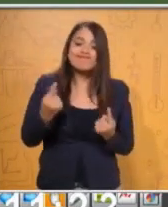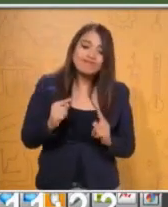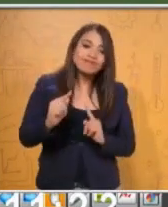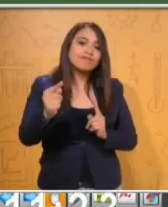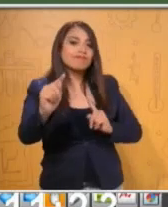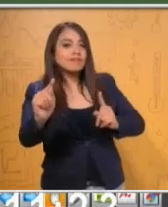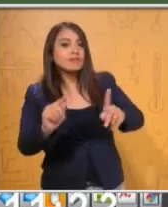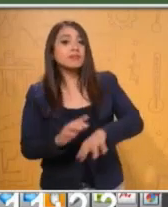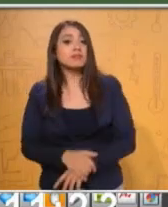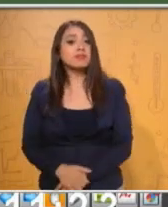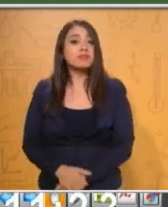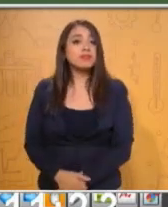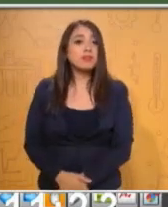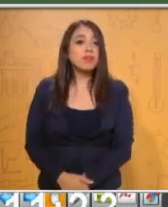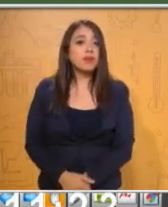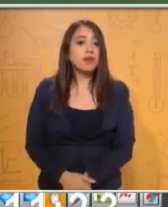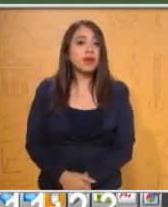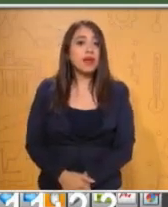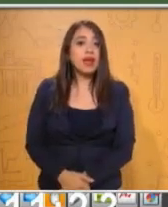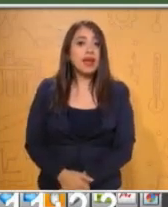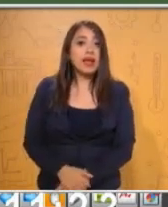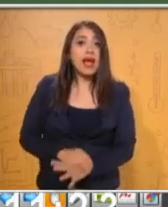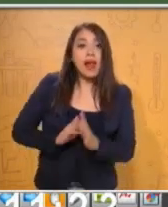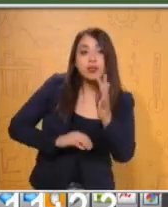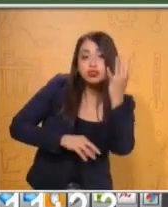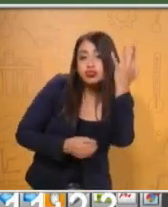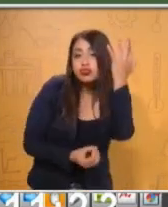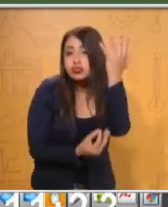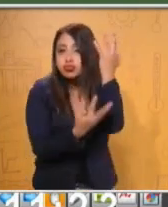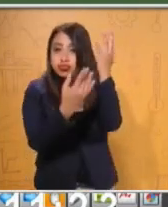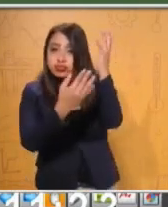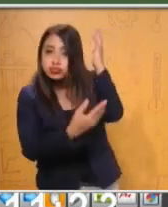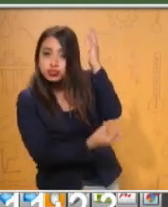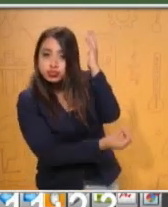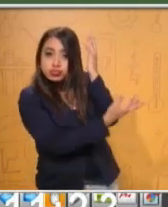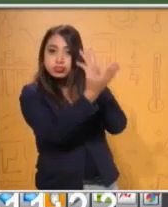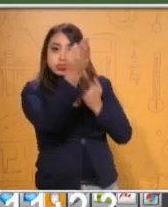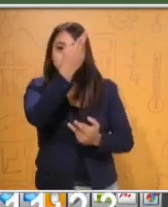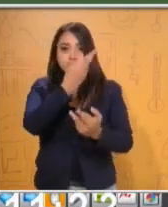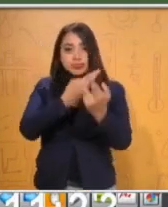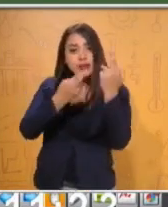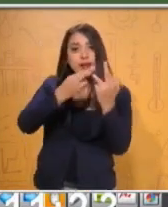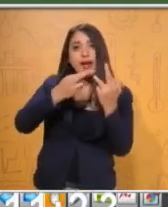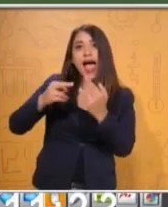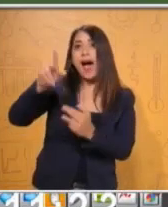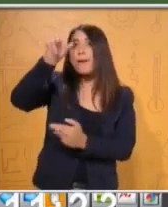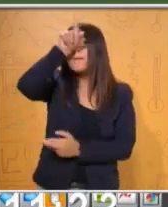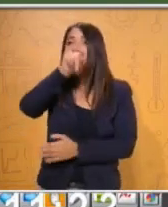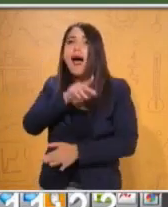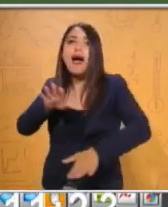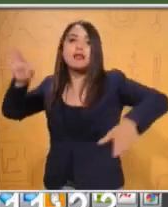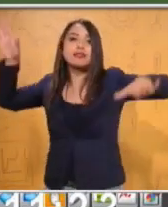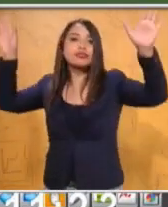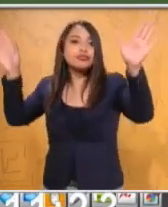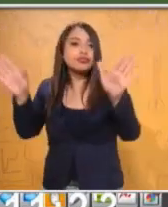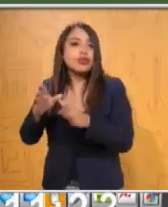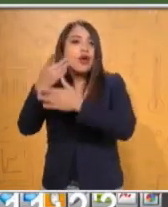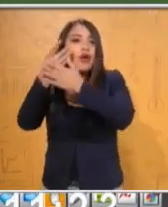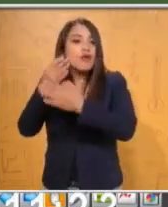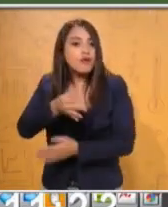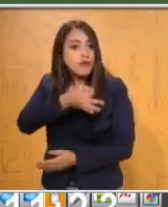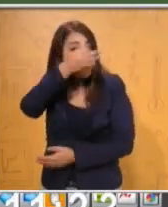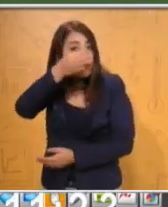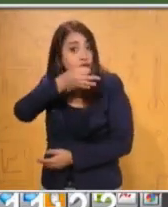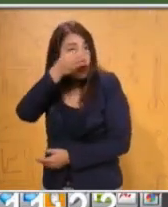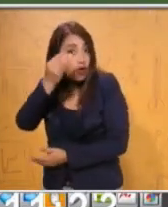Cuando la primavera volvió, toda la comarca se pobló de pájaros y flores. Sin embargo, en el